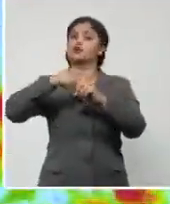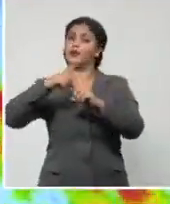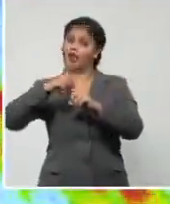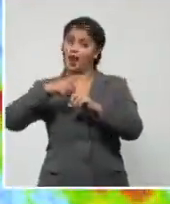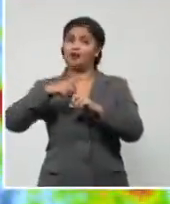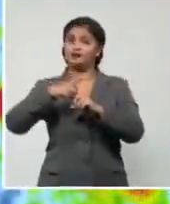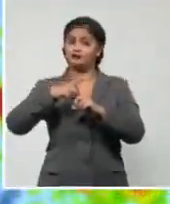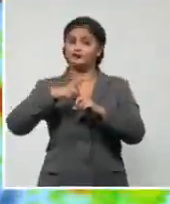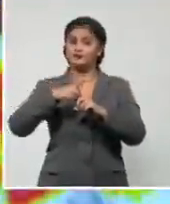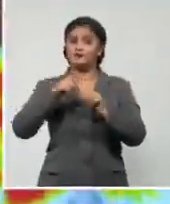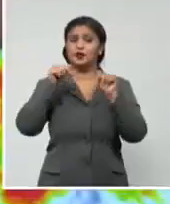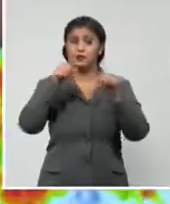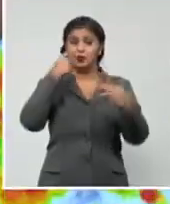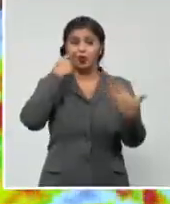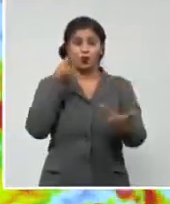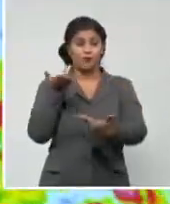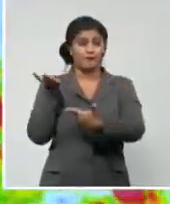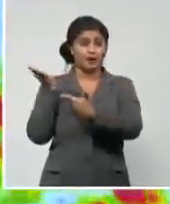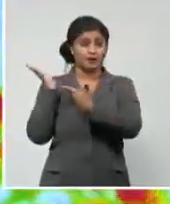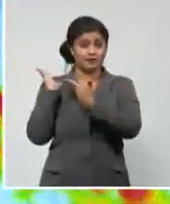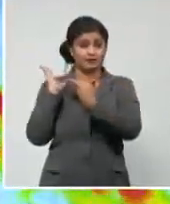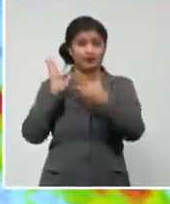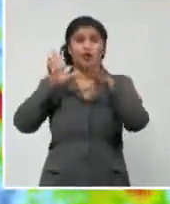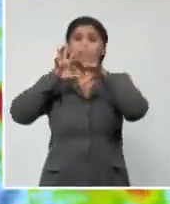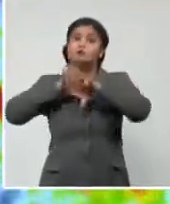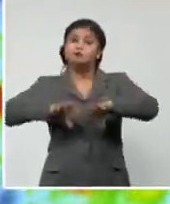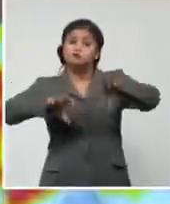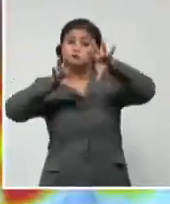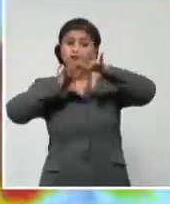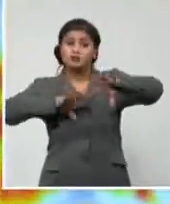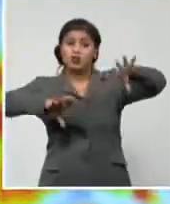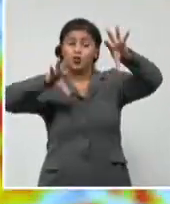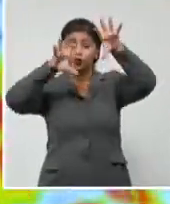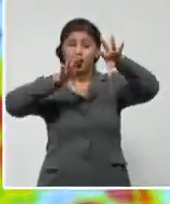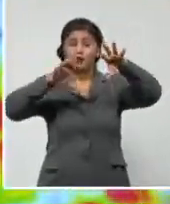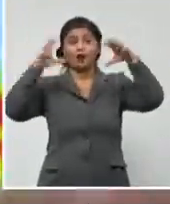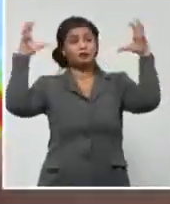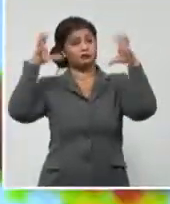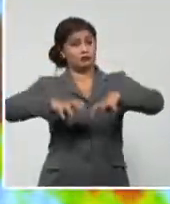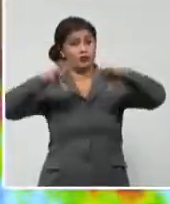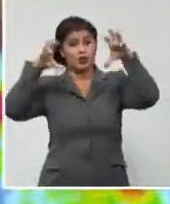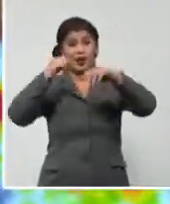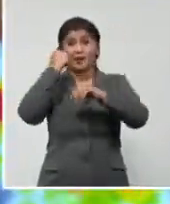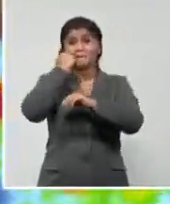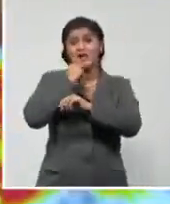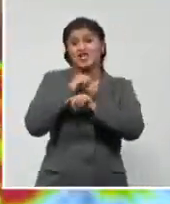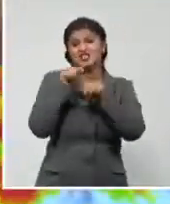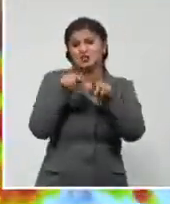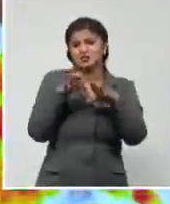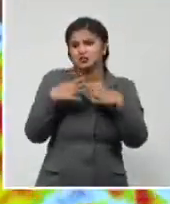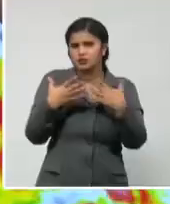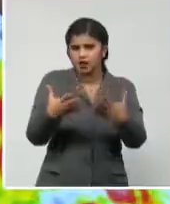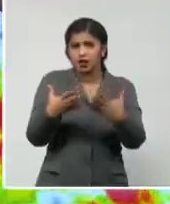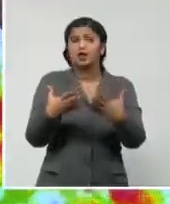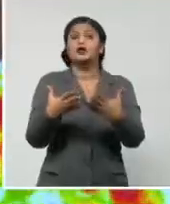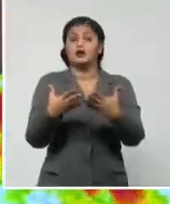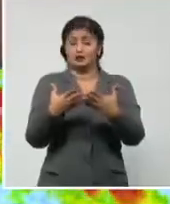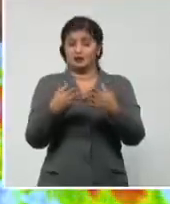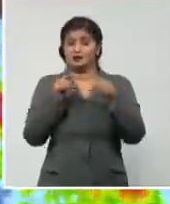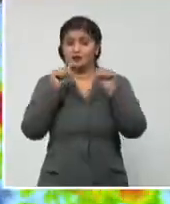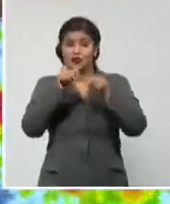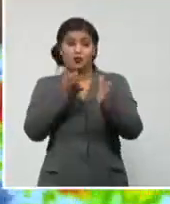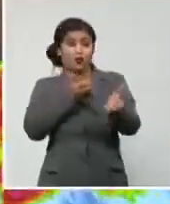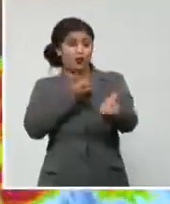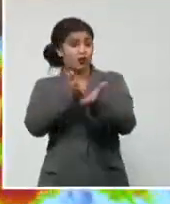imágenes de satélite meteorológico cómo las áreas de nublados con chubascos y lluvias fuertes se localizan al este del Centro de Circulación, que ahora se